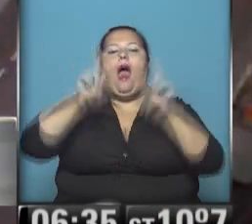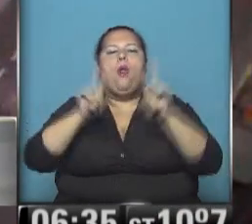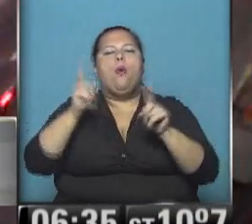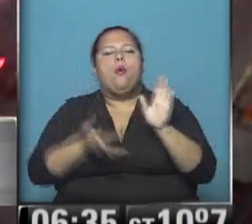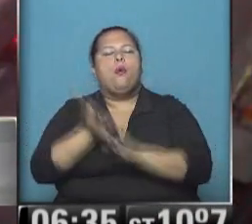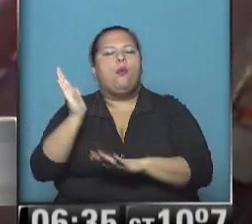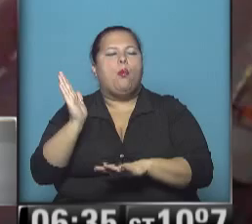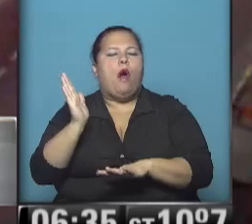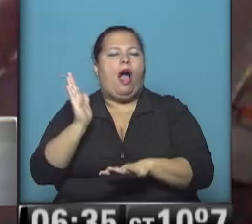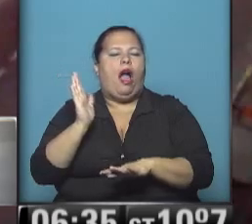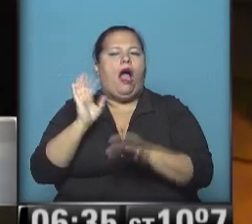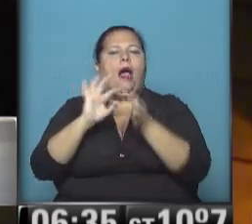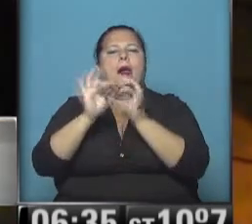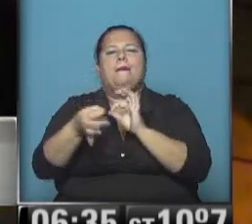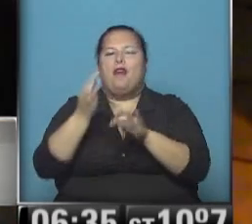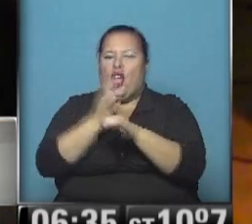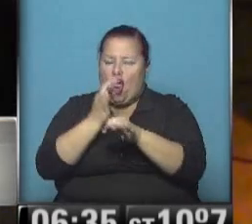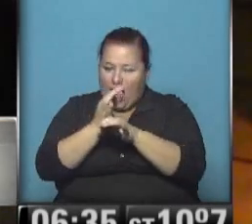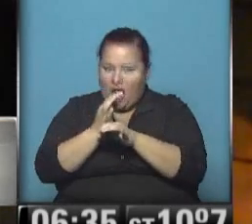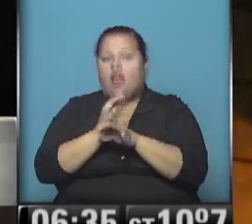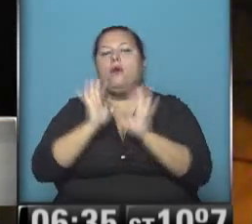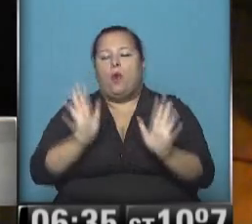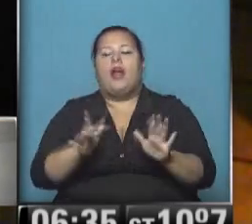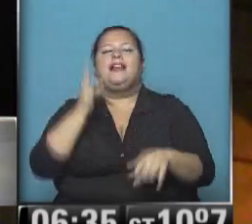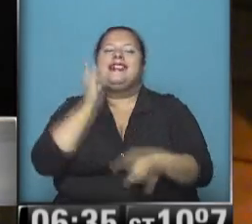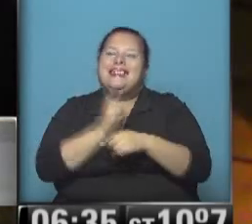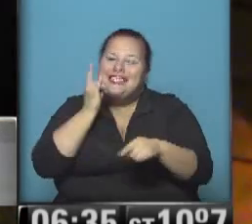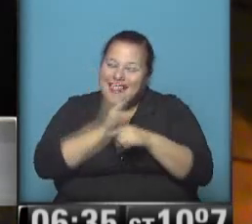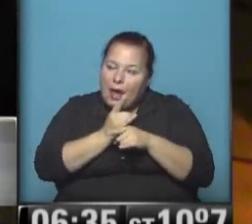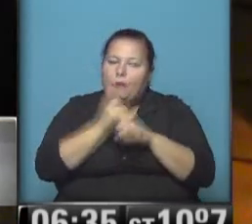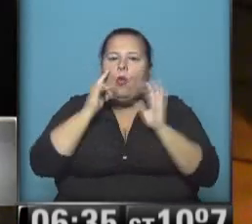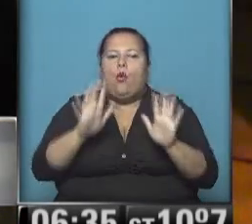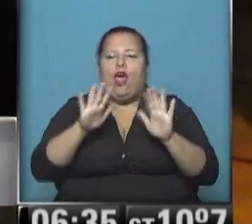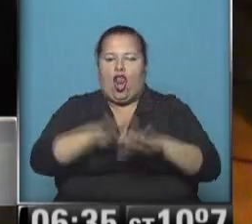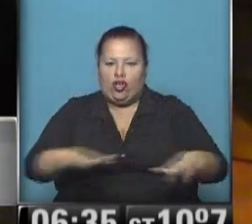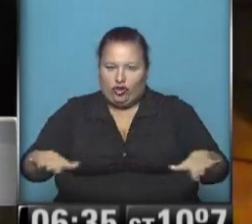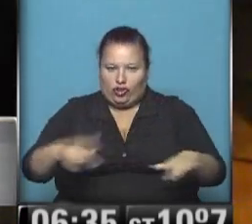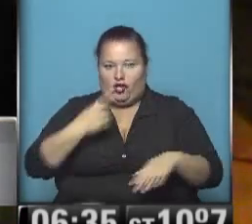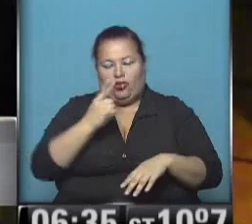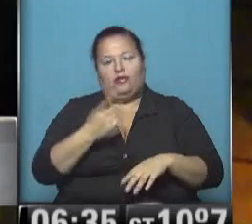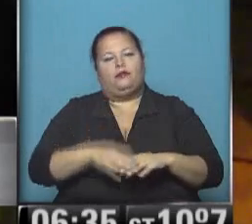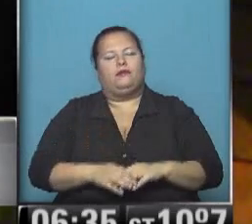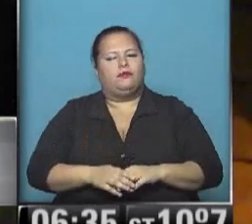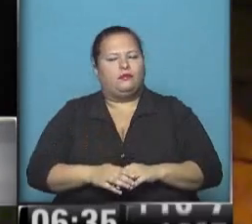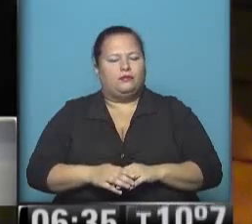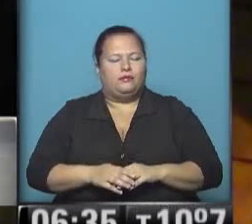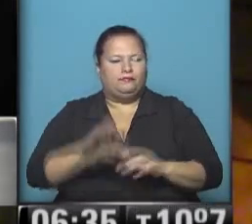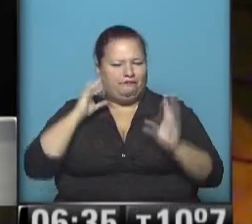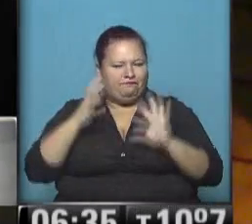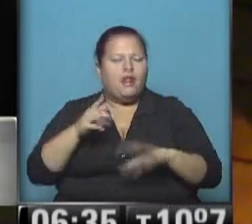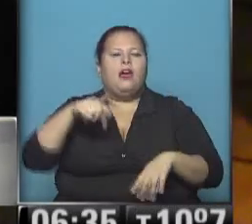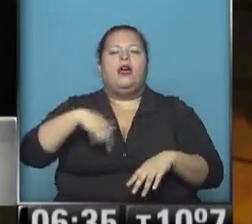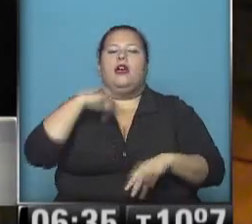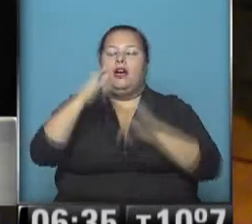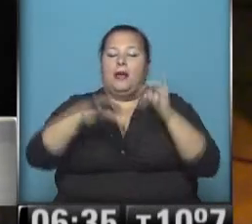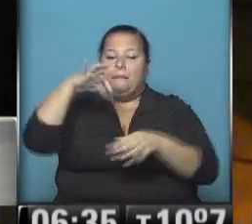muy cerca de los colegios así que bueno, siempre, siempre hay que tener mucho cuidado los chicos a veces son inquietos bueno, sigo con